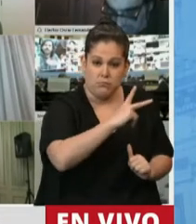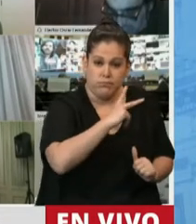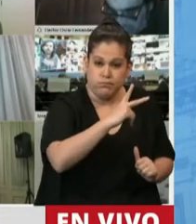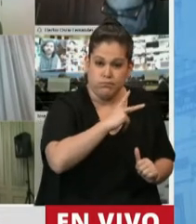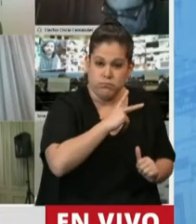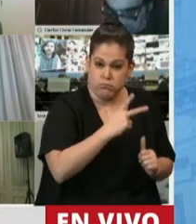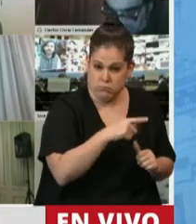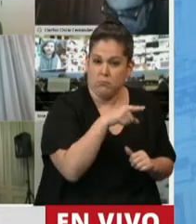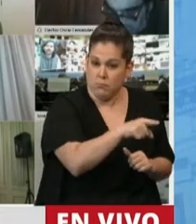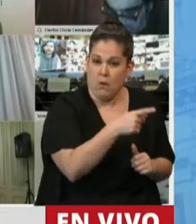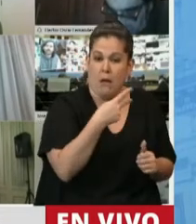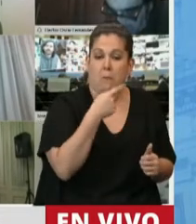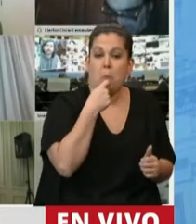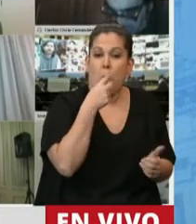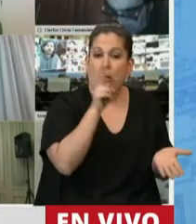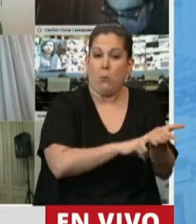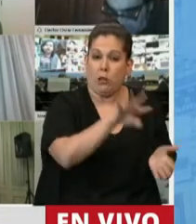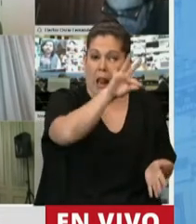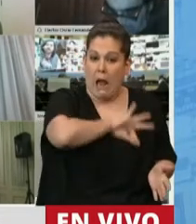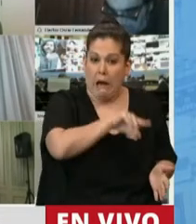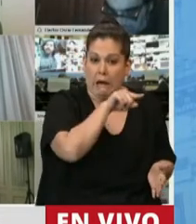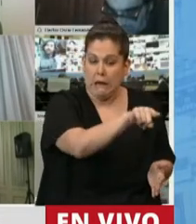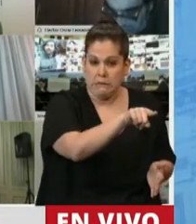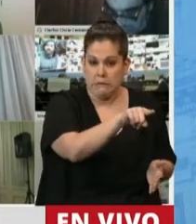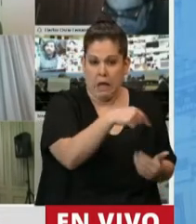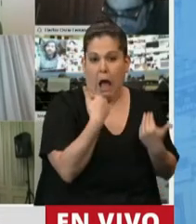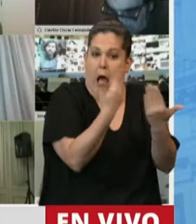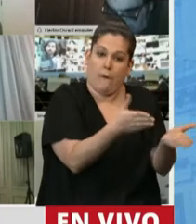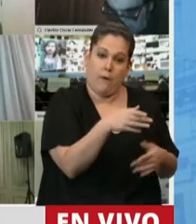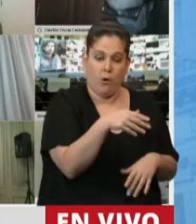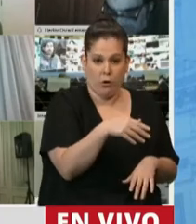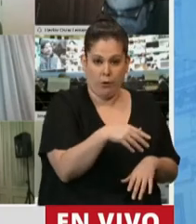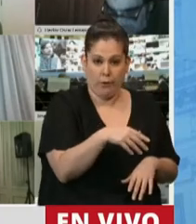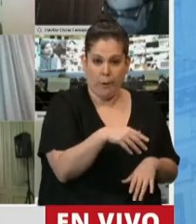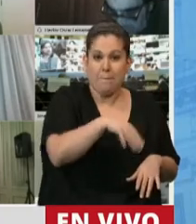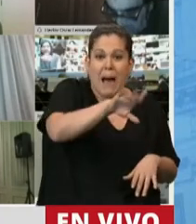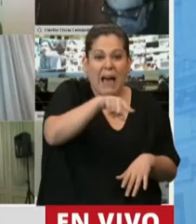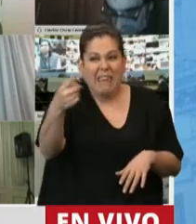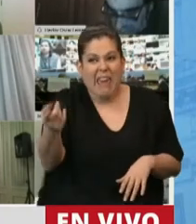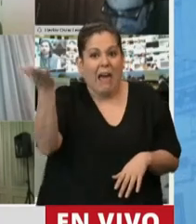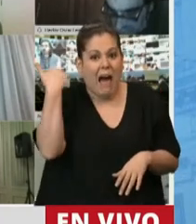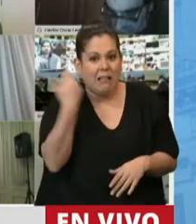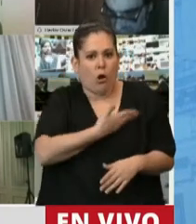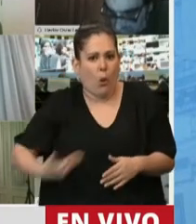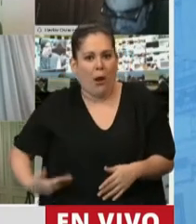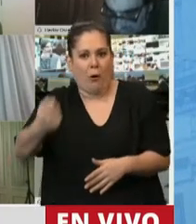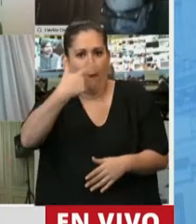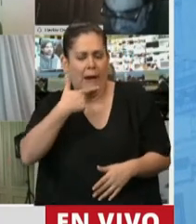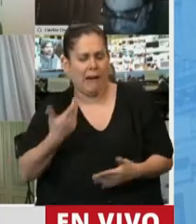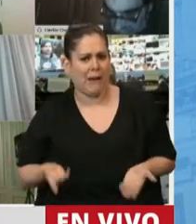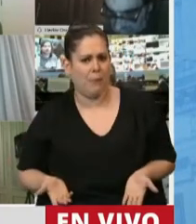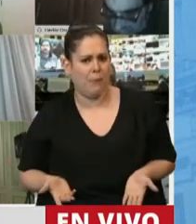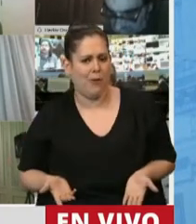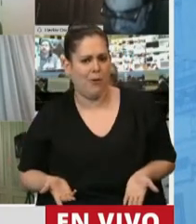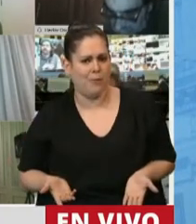el alícuota de ganancias, es más beneficiosa que la ley votada bajo el macrismo, inclusive. Bueno, entonces hay un consenso, la palabra que tanto se